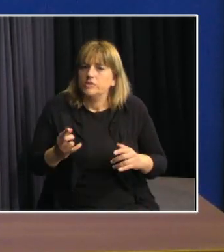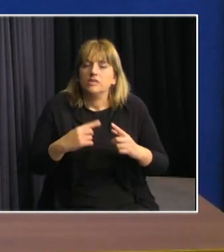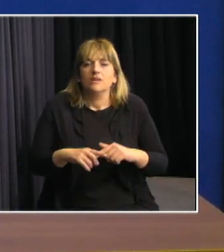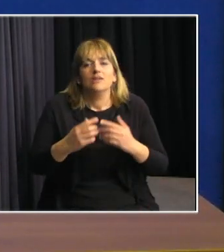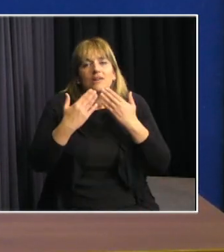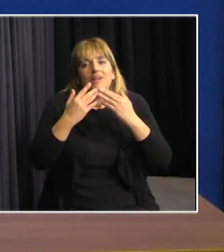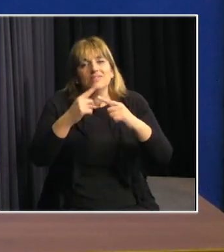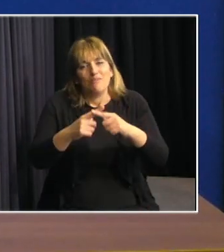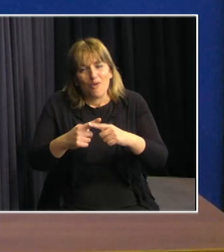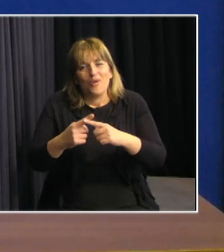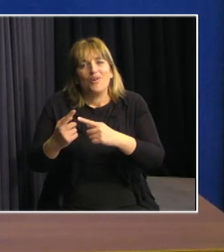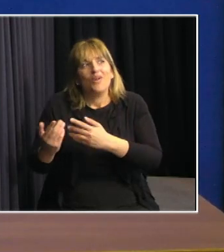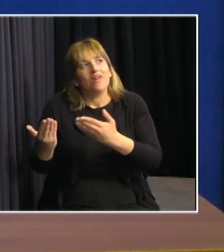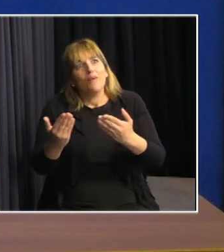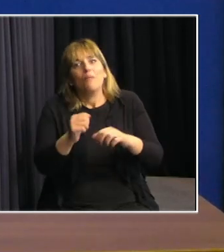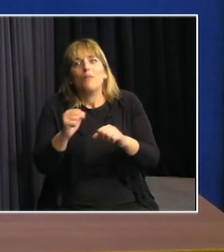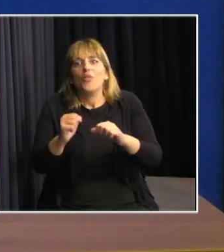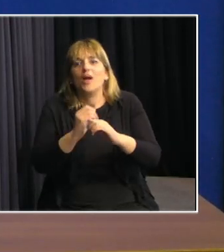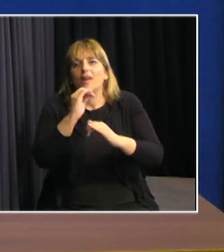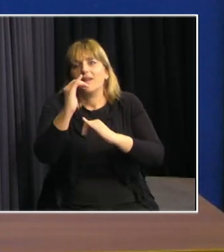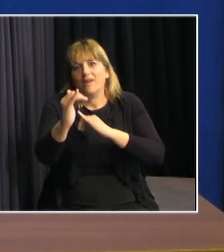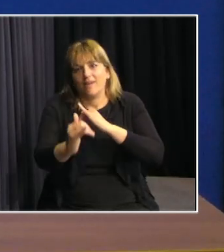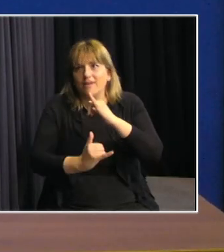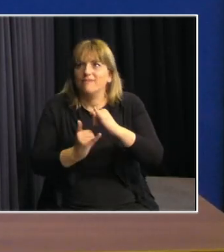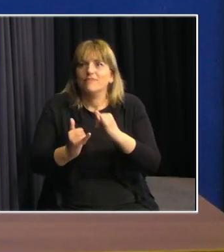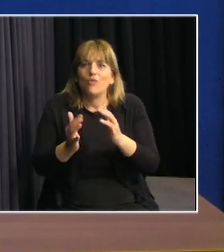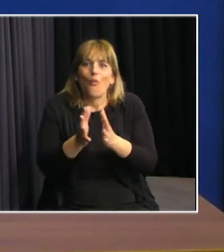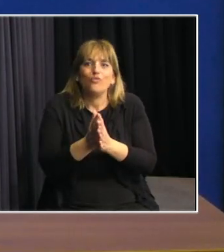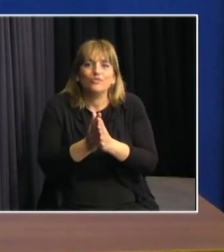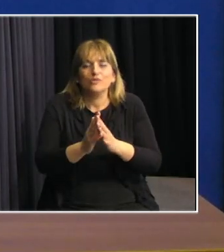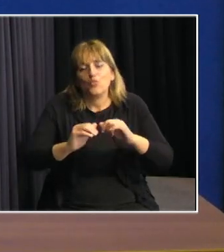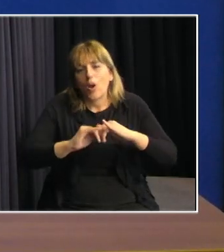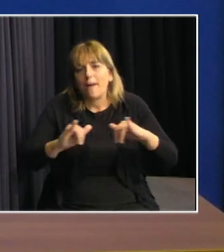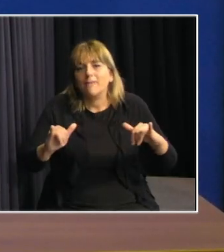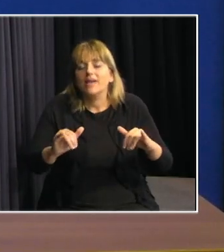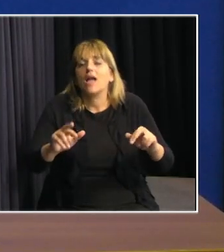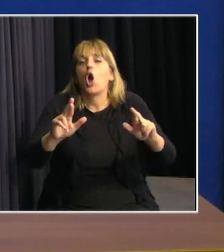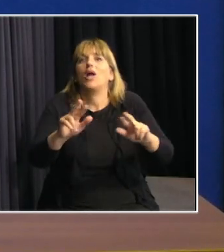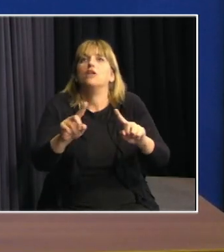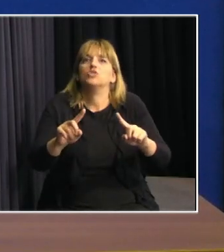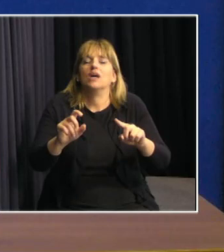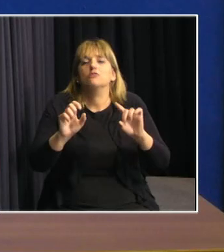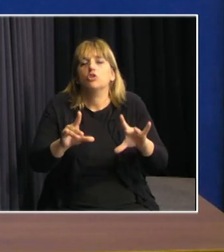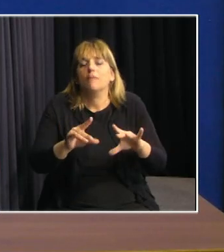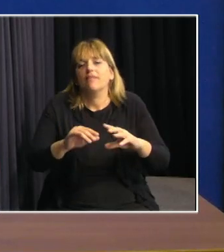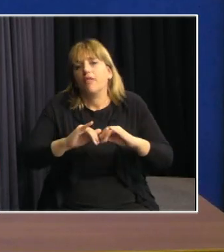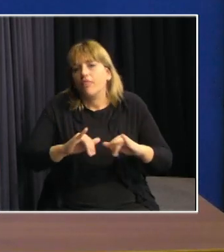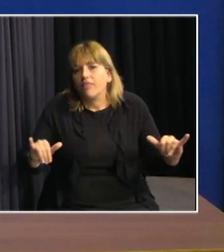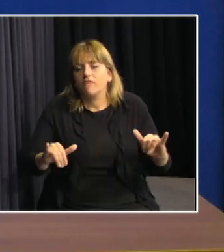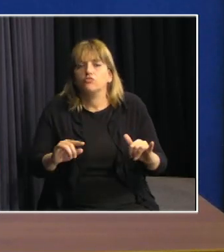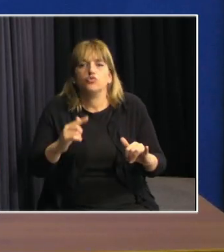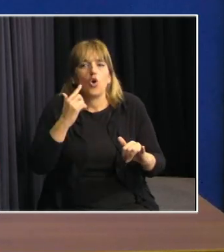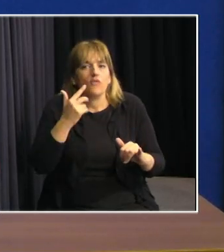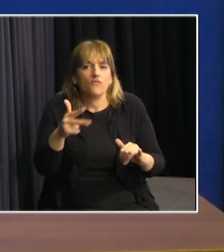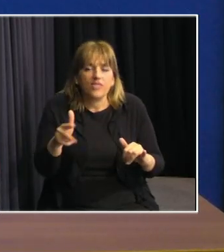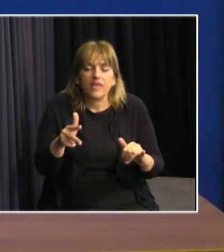gracias por permitirnos participar de esta campaña que esperemos no sea solo la difusión de estos mensajes, audios y